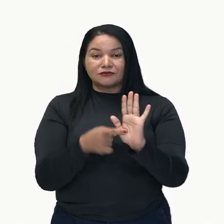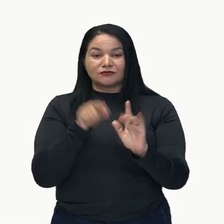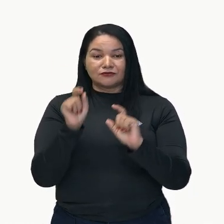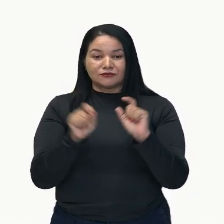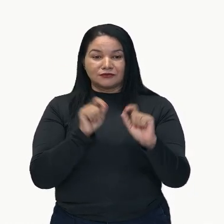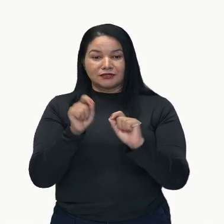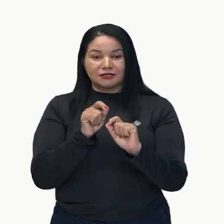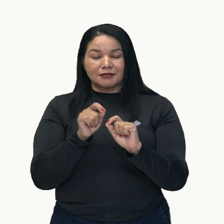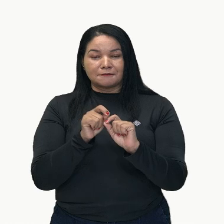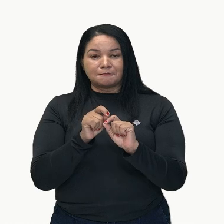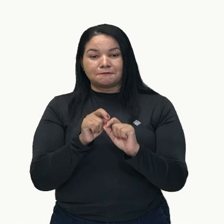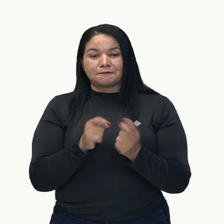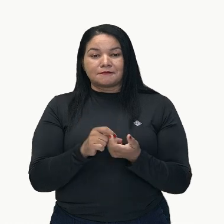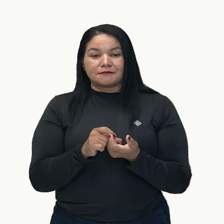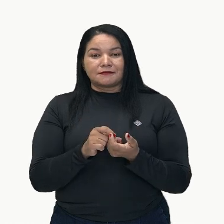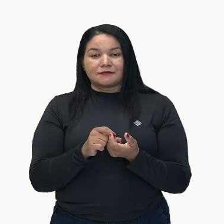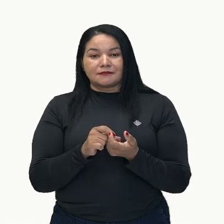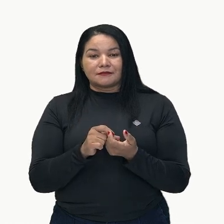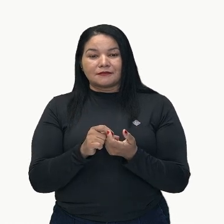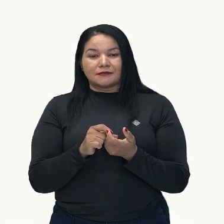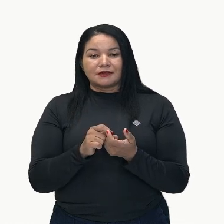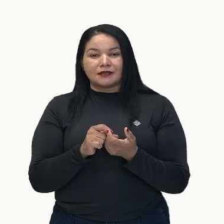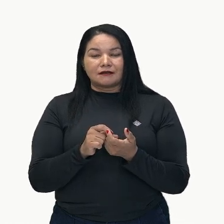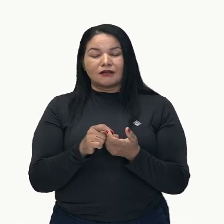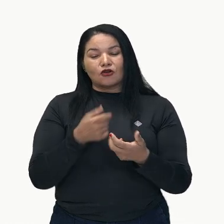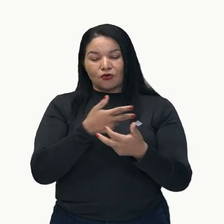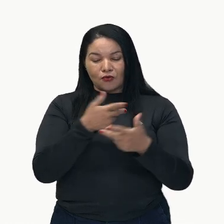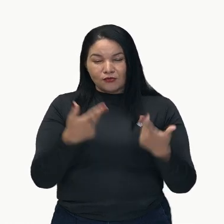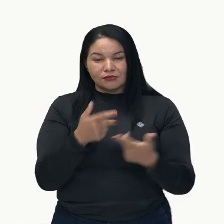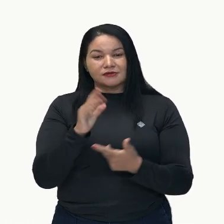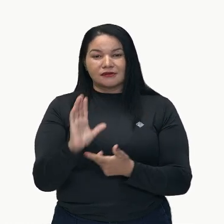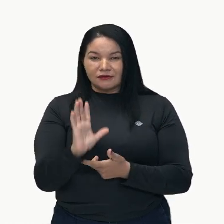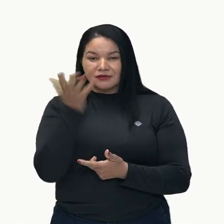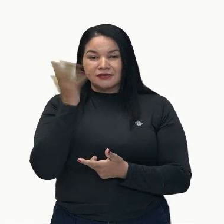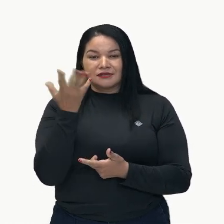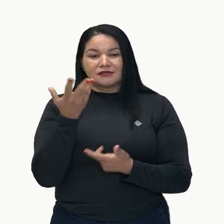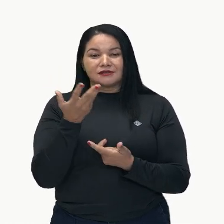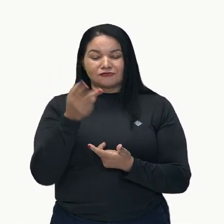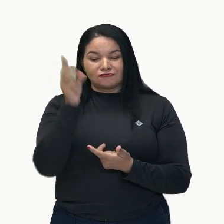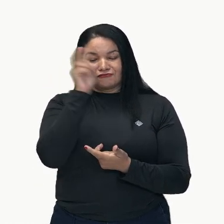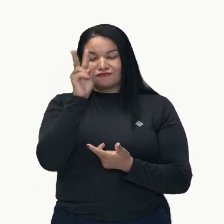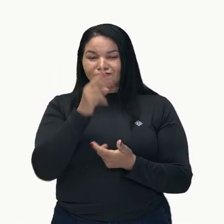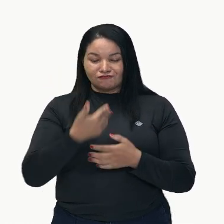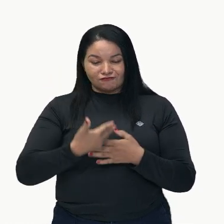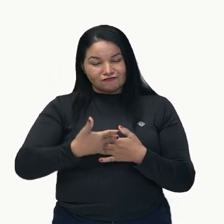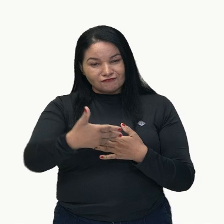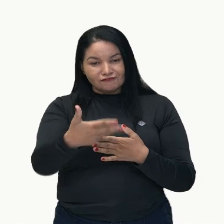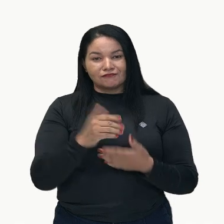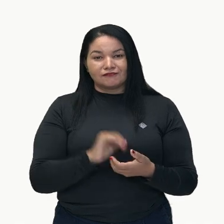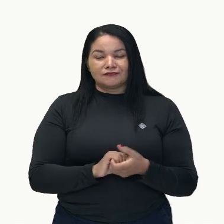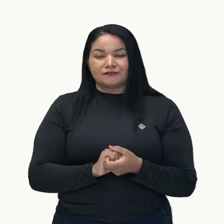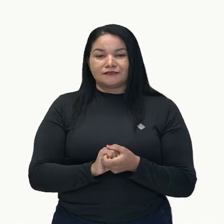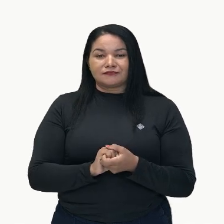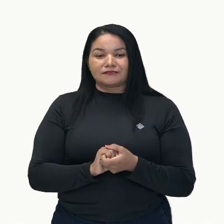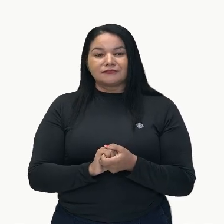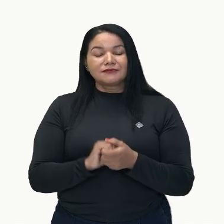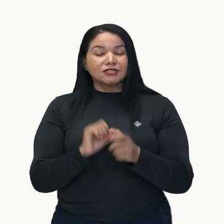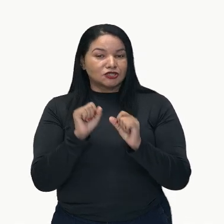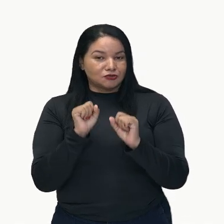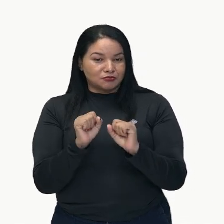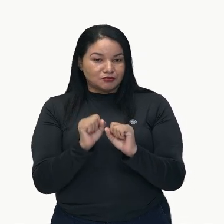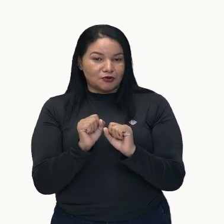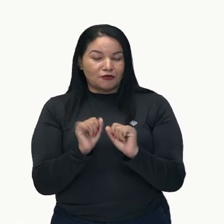interrogantes que surgieron durante el desarrollo del relato. Puede ser un final